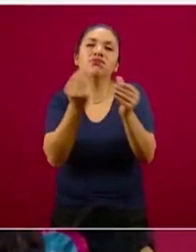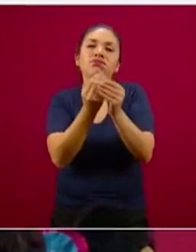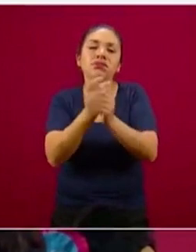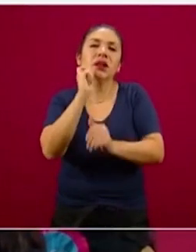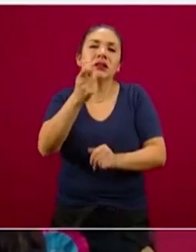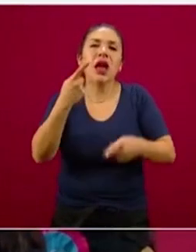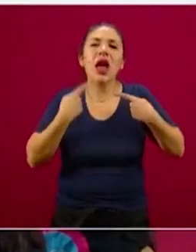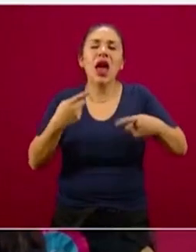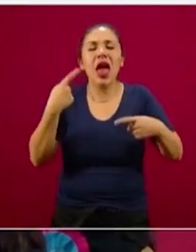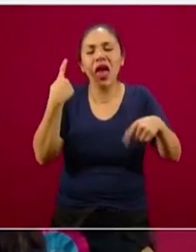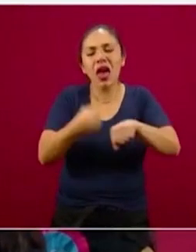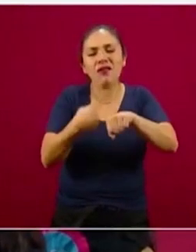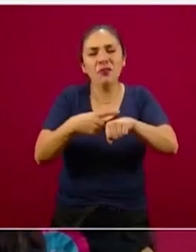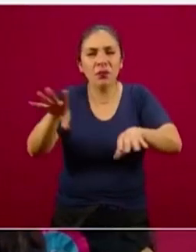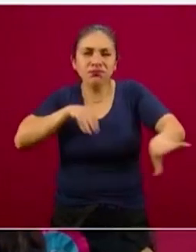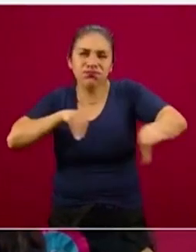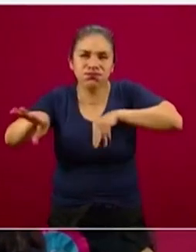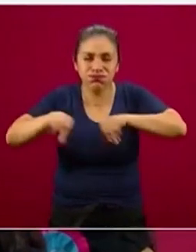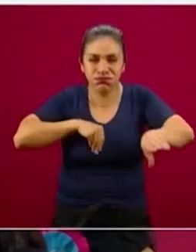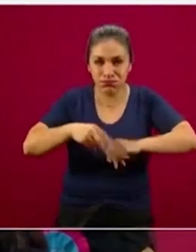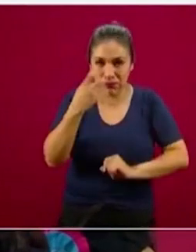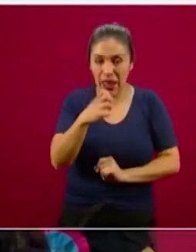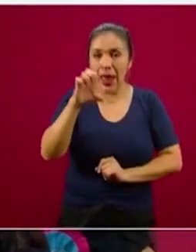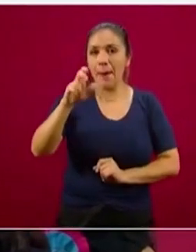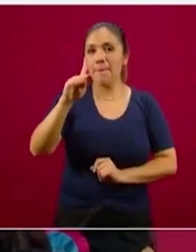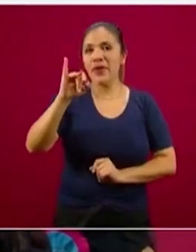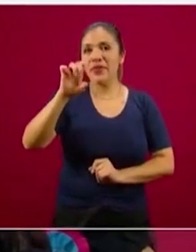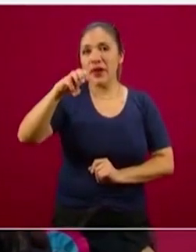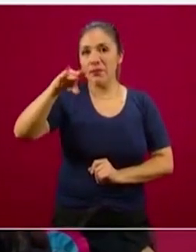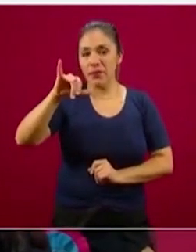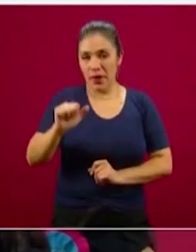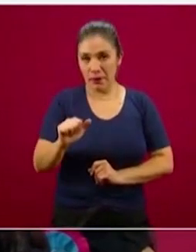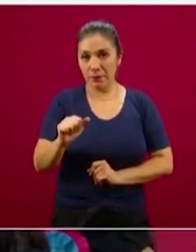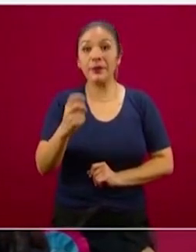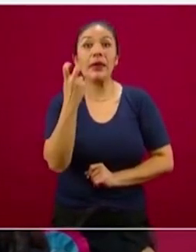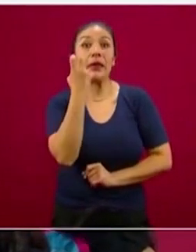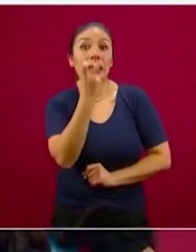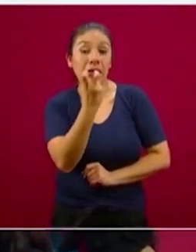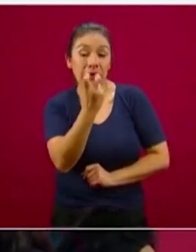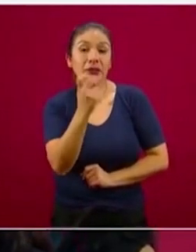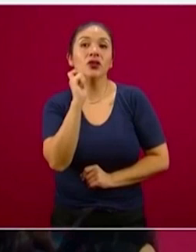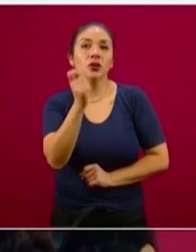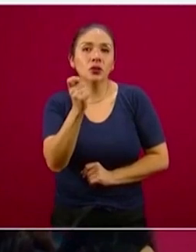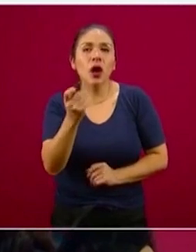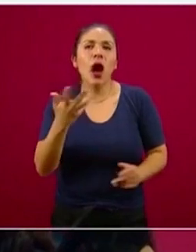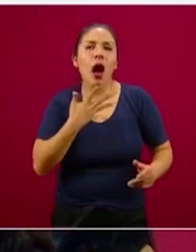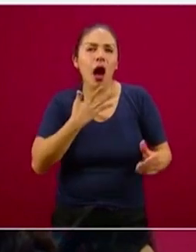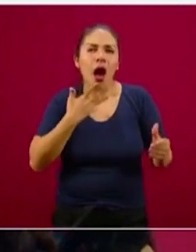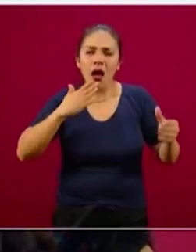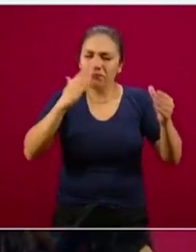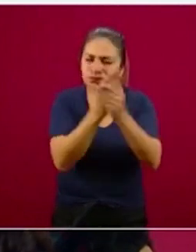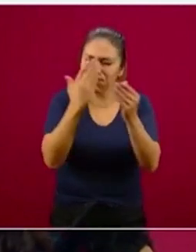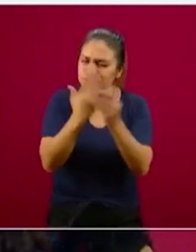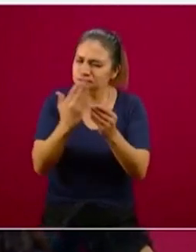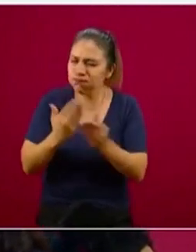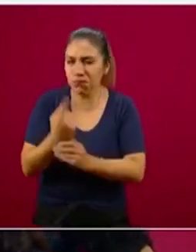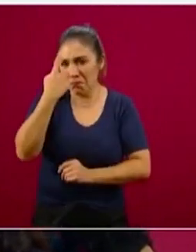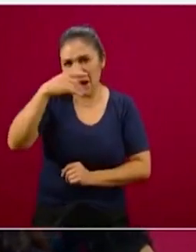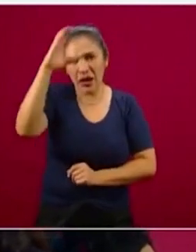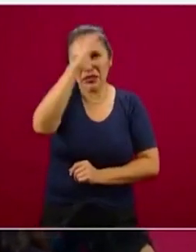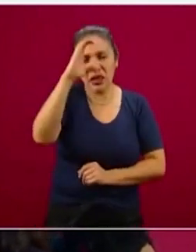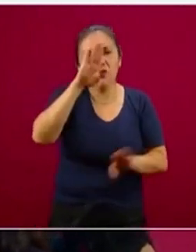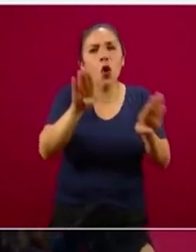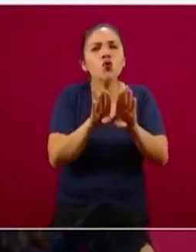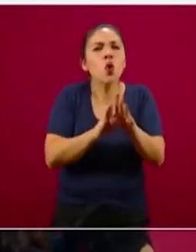epidemia. Y esto forma parte de la extensa documentación científica sobre el